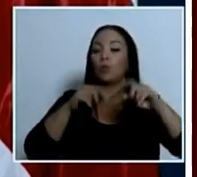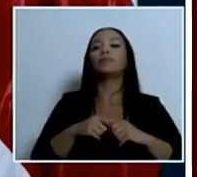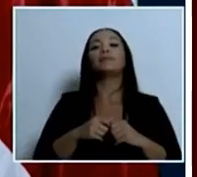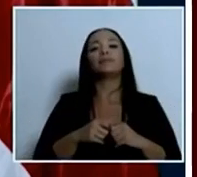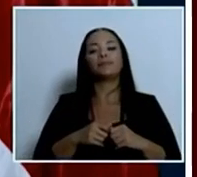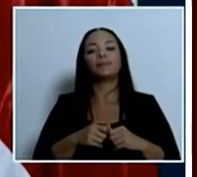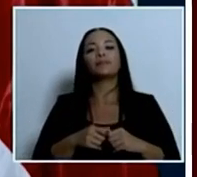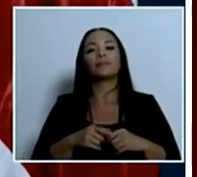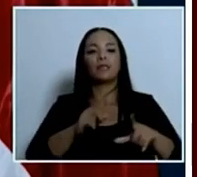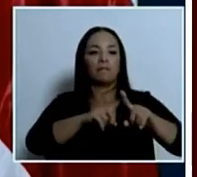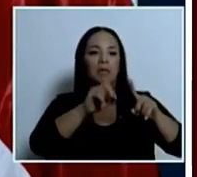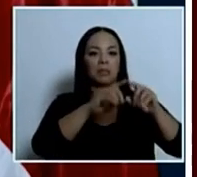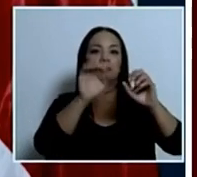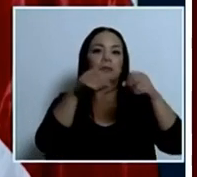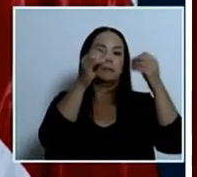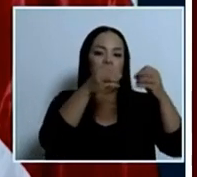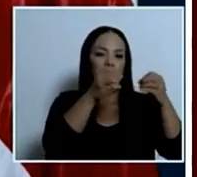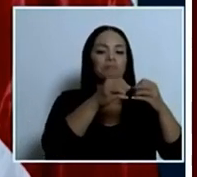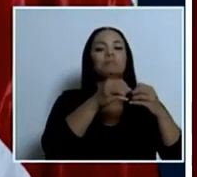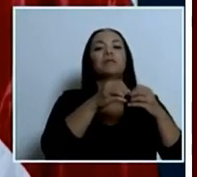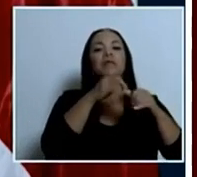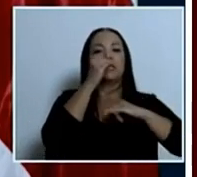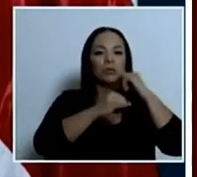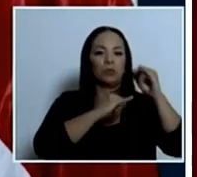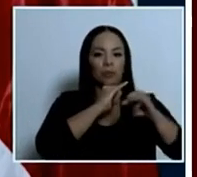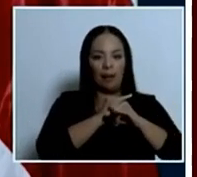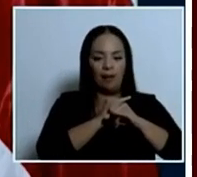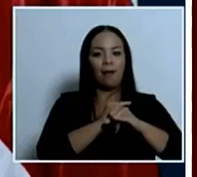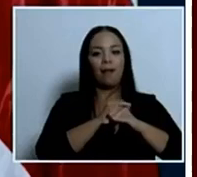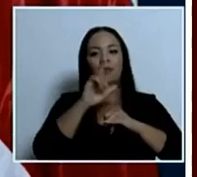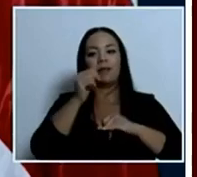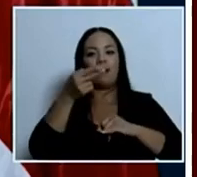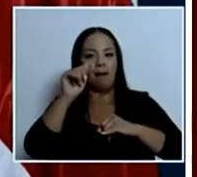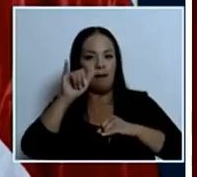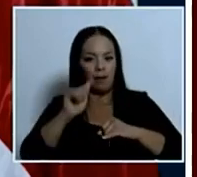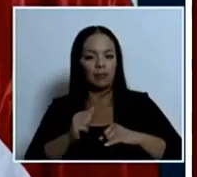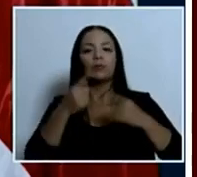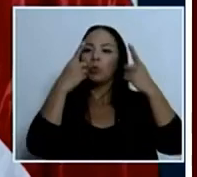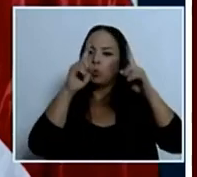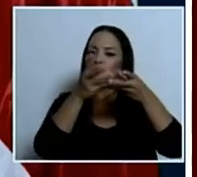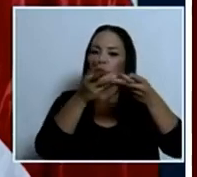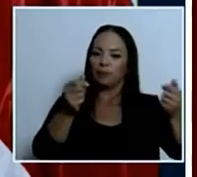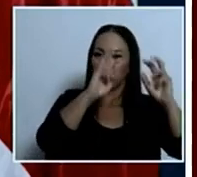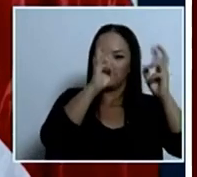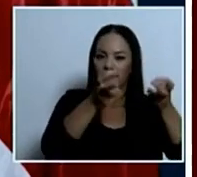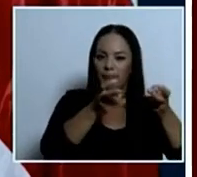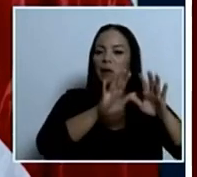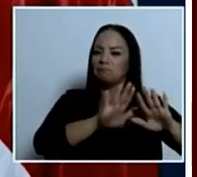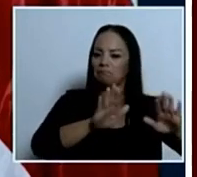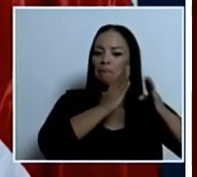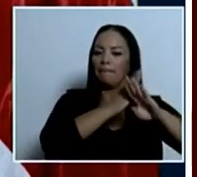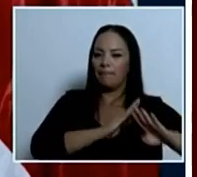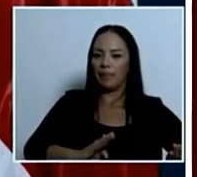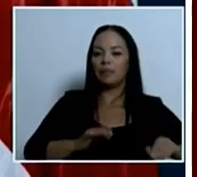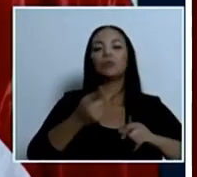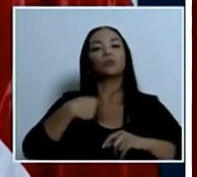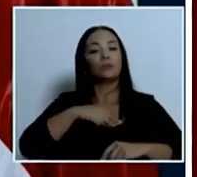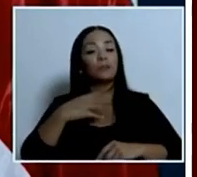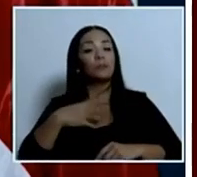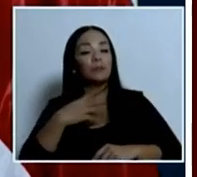internacionales en la Haya resolver ese tema pacíficamente hemos protestado